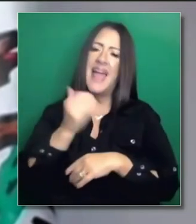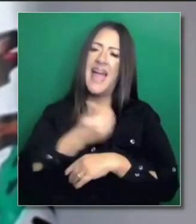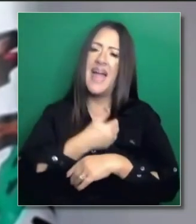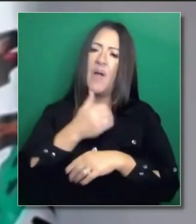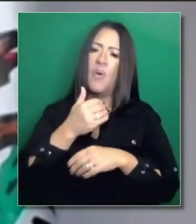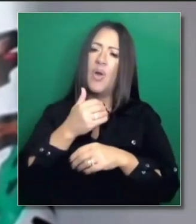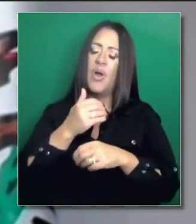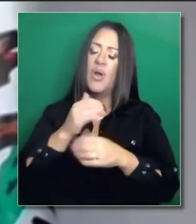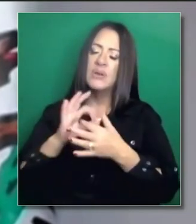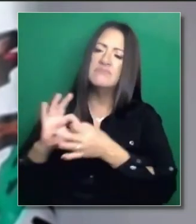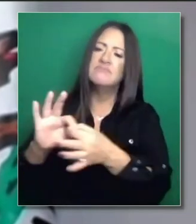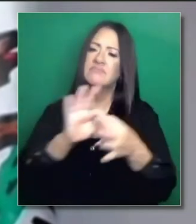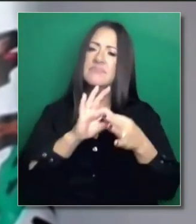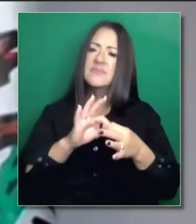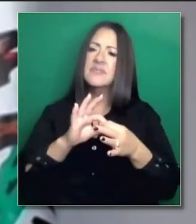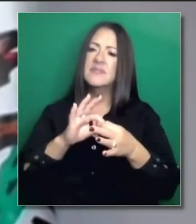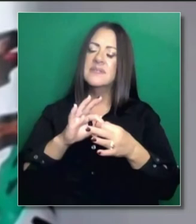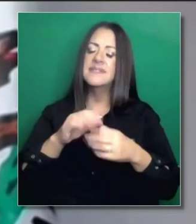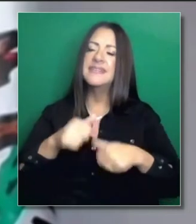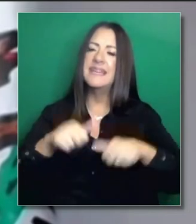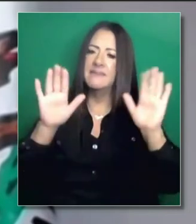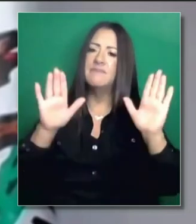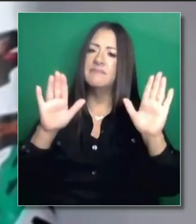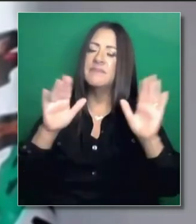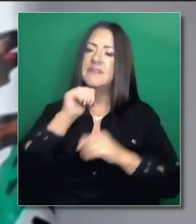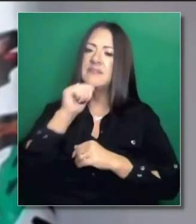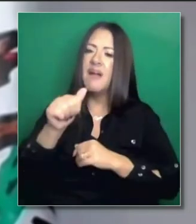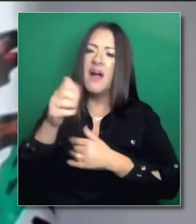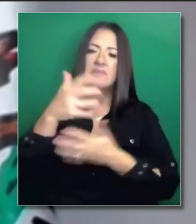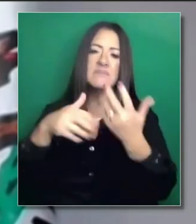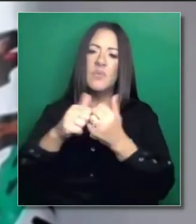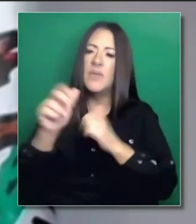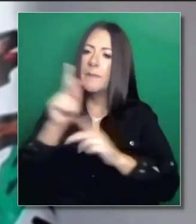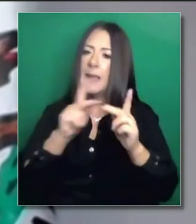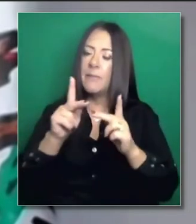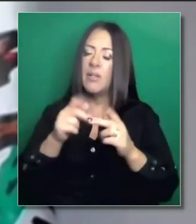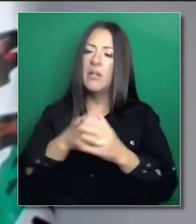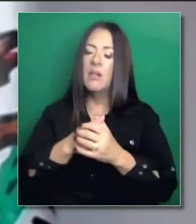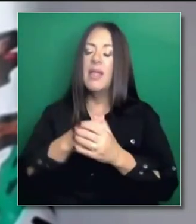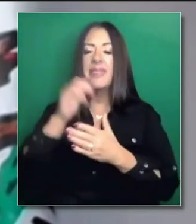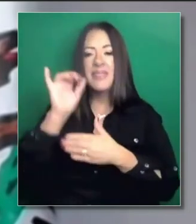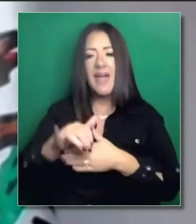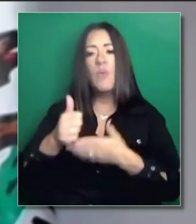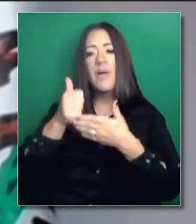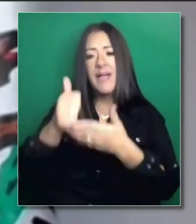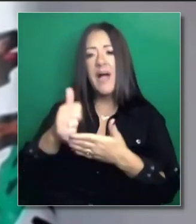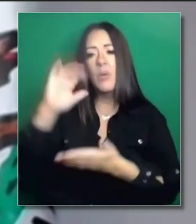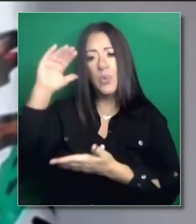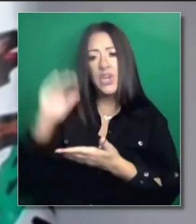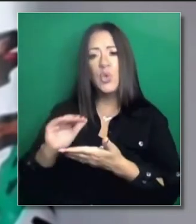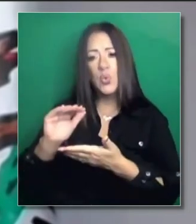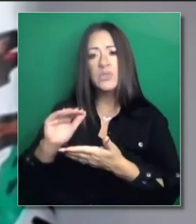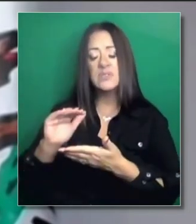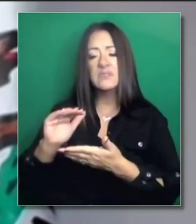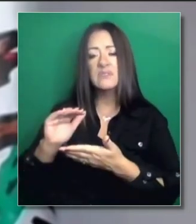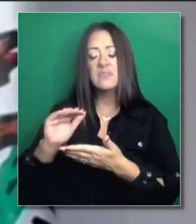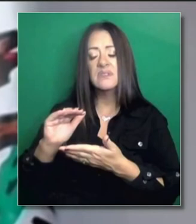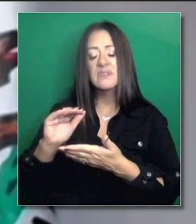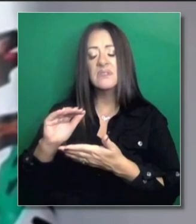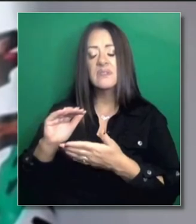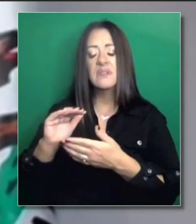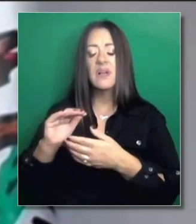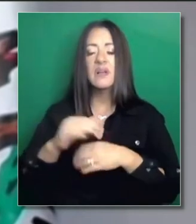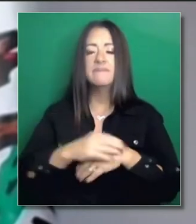de enviar este mensaje, de tomar estas decisiones, tuvo una gran ascendencia